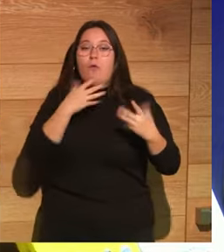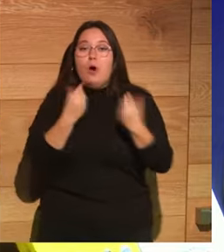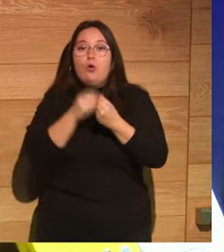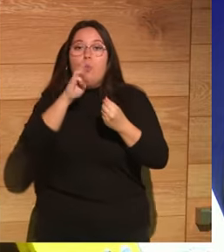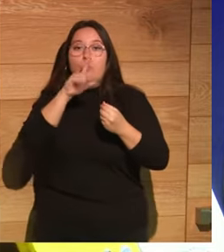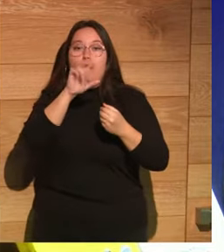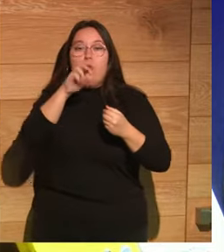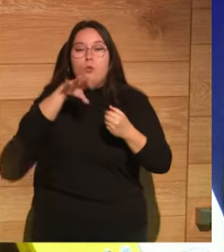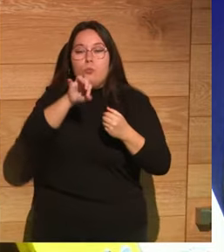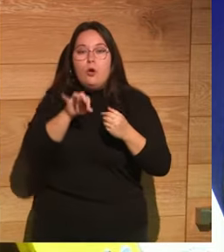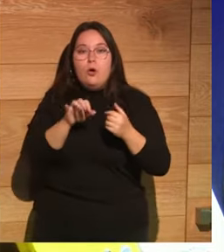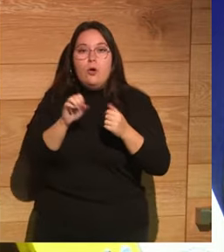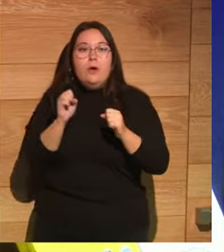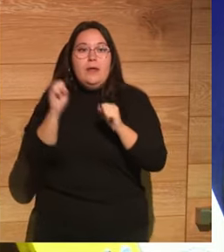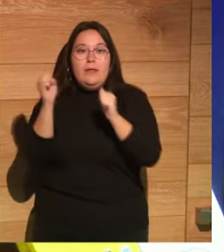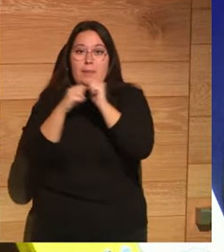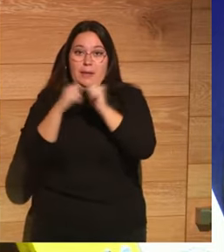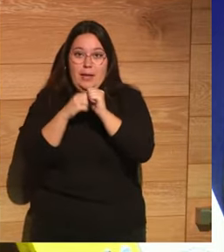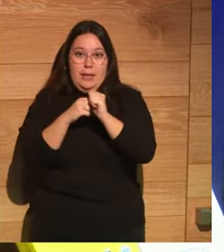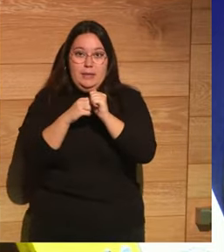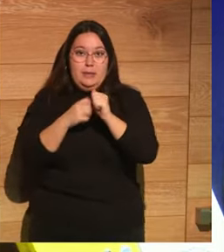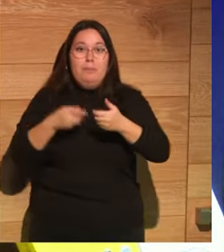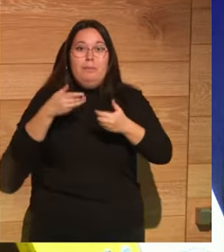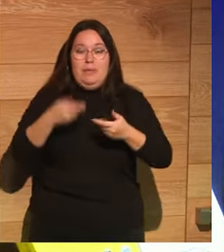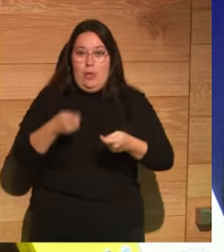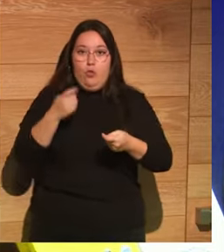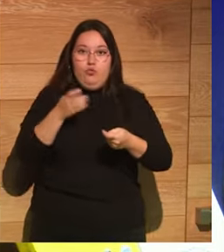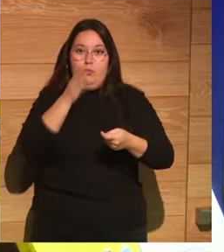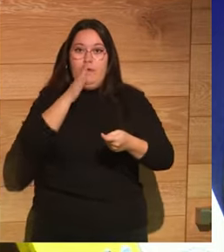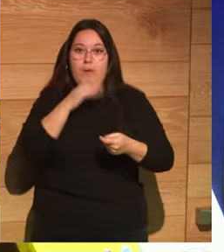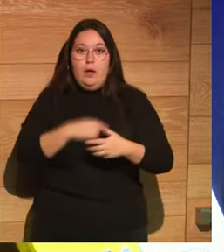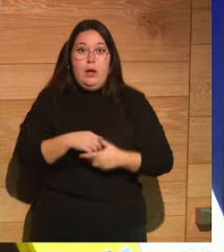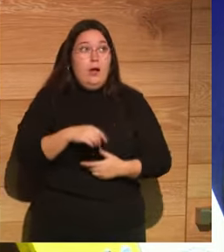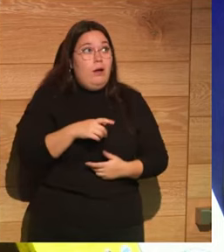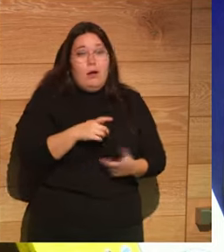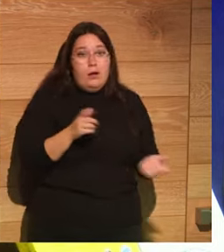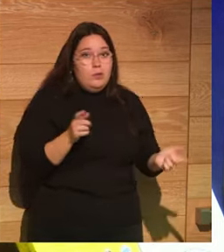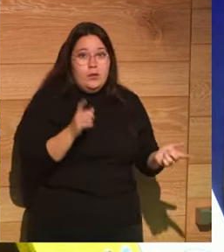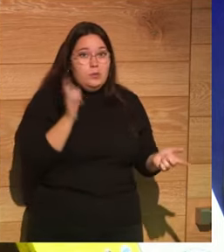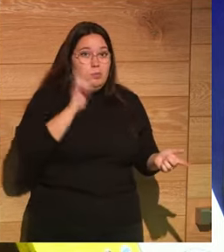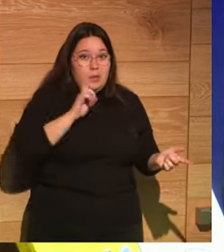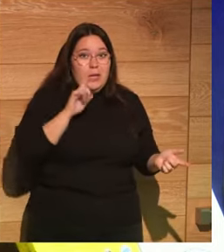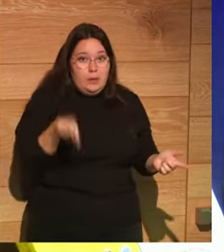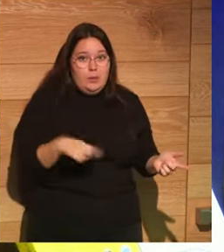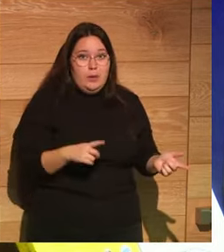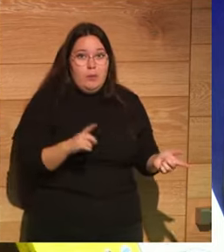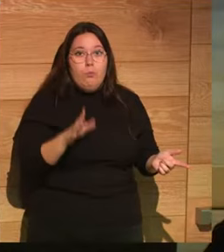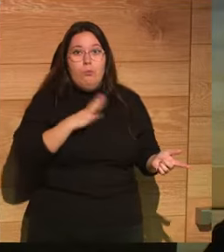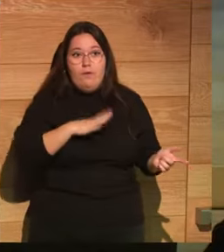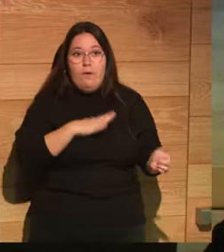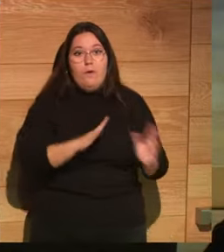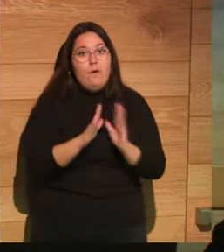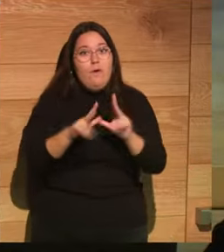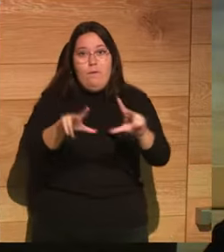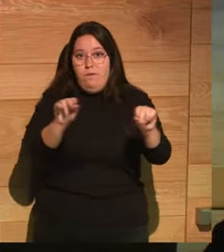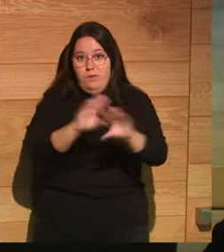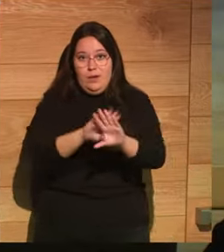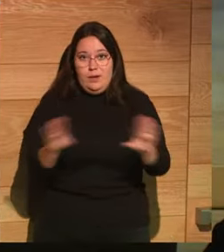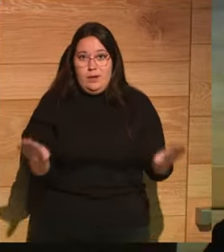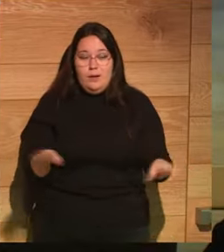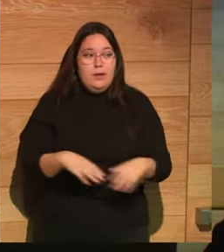por cierto aprovecho para deciros que esto también es un bulo los romanos no se envenenaban con plomo por favor se acabó esto